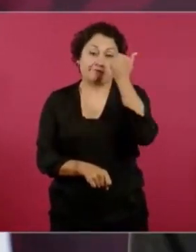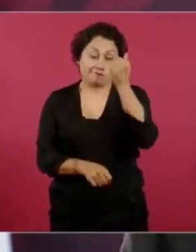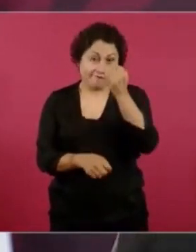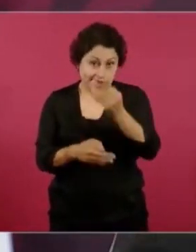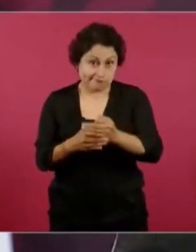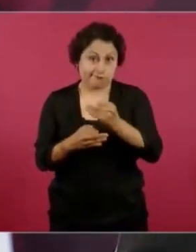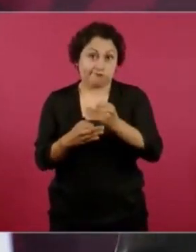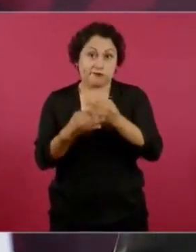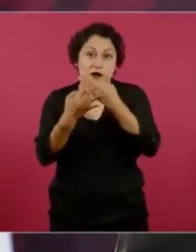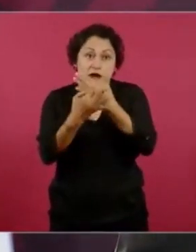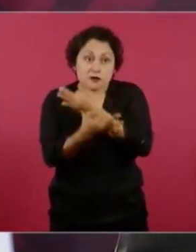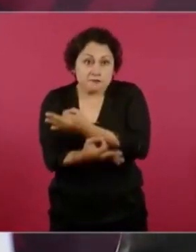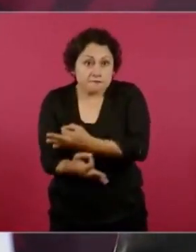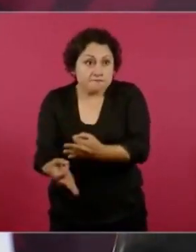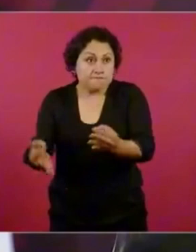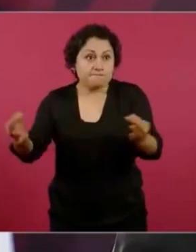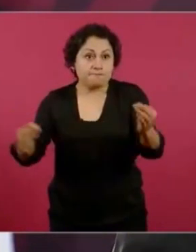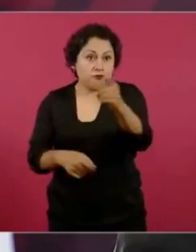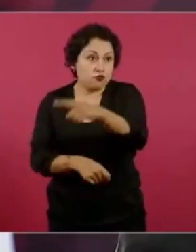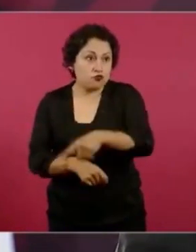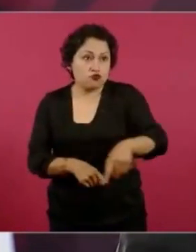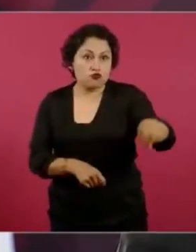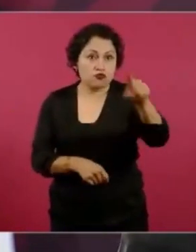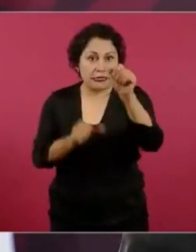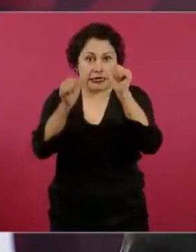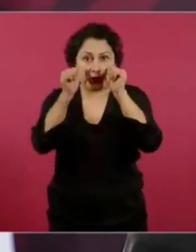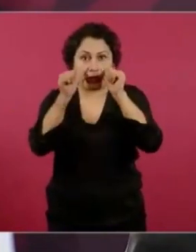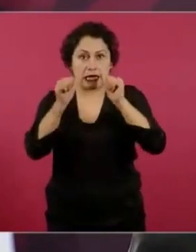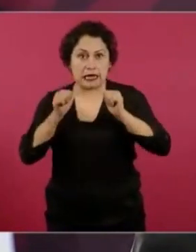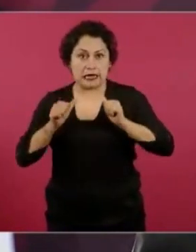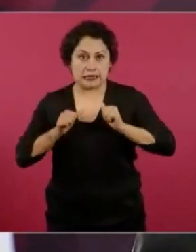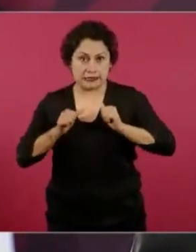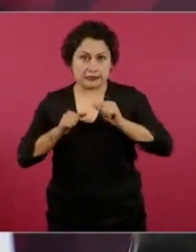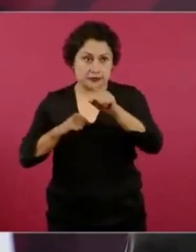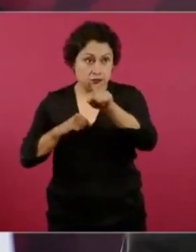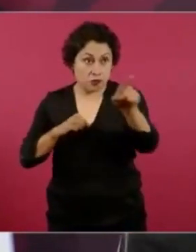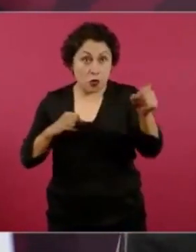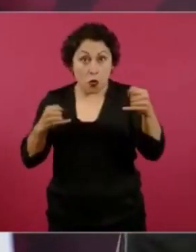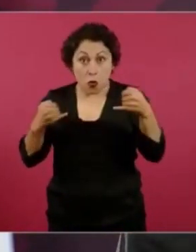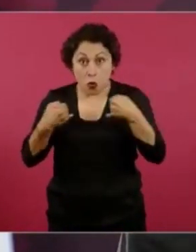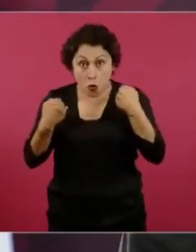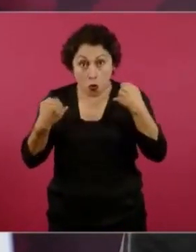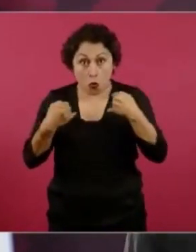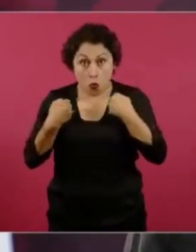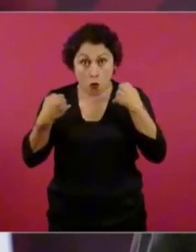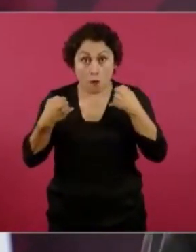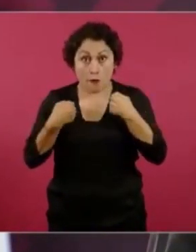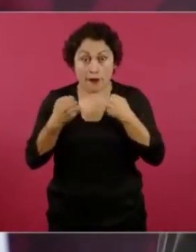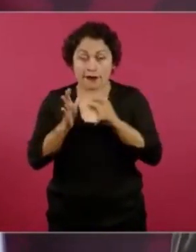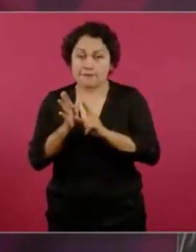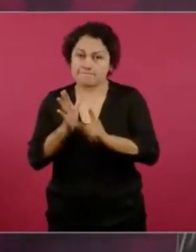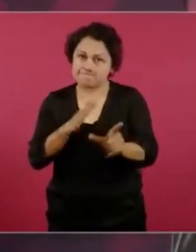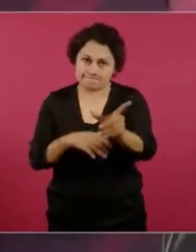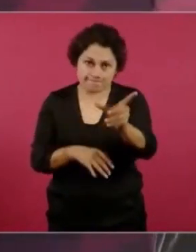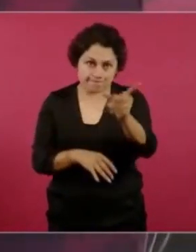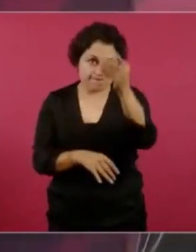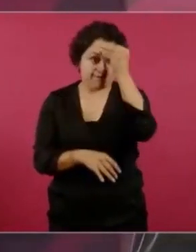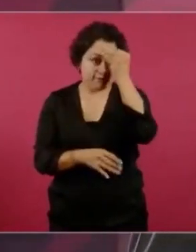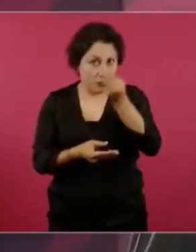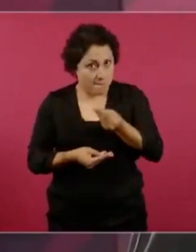una enseñanza mayor para los jóvenes. Es muy importante